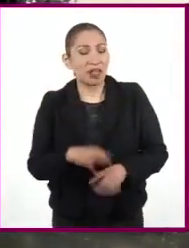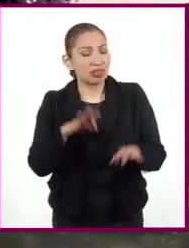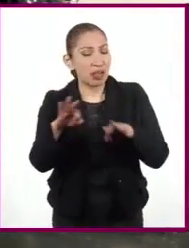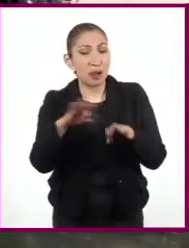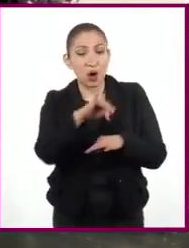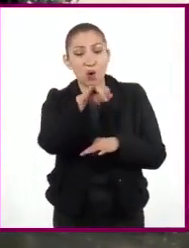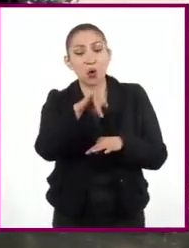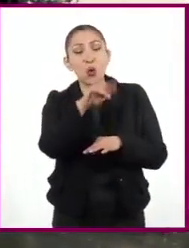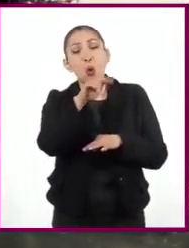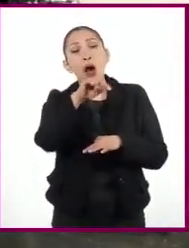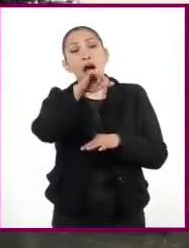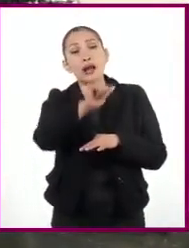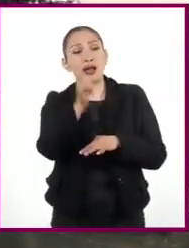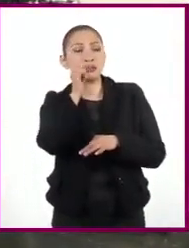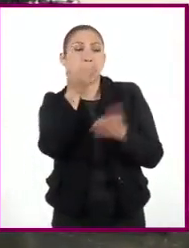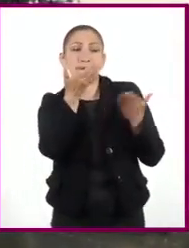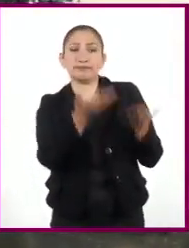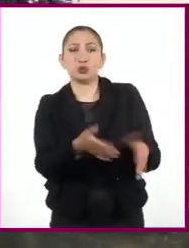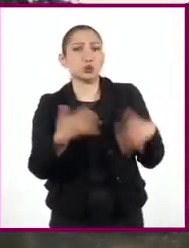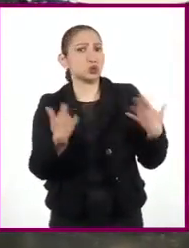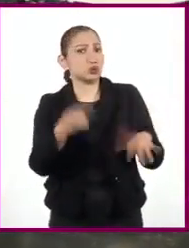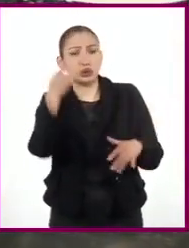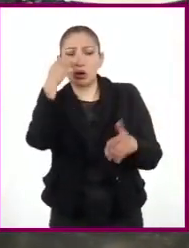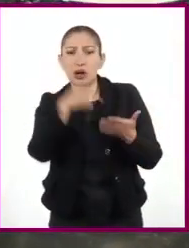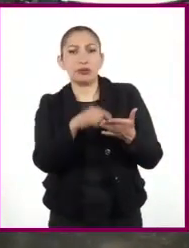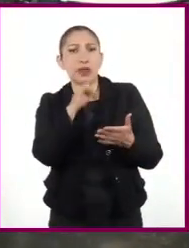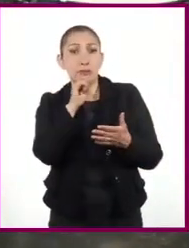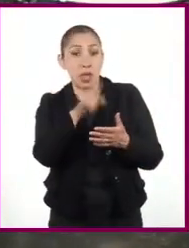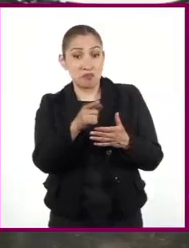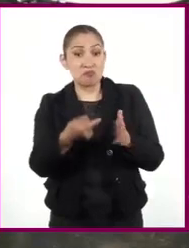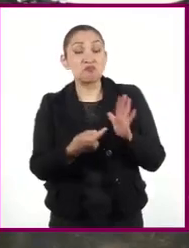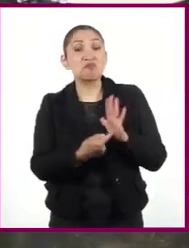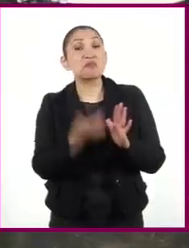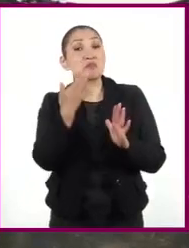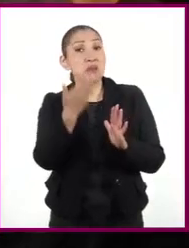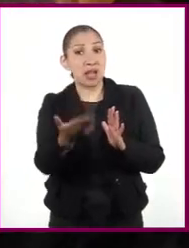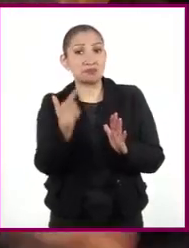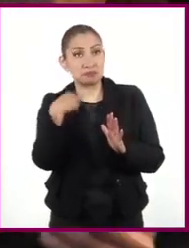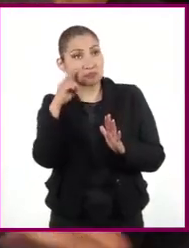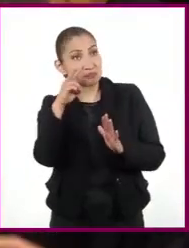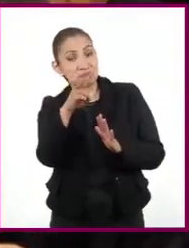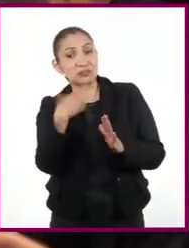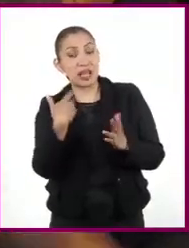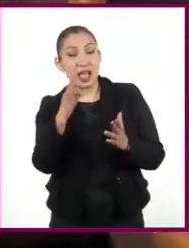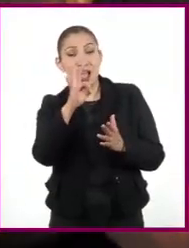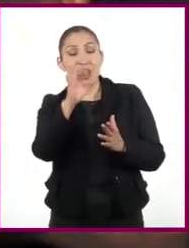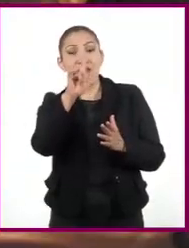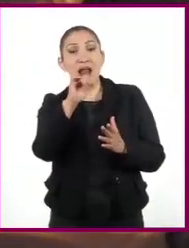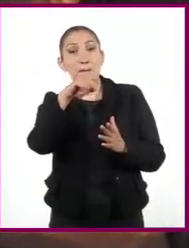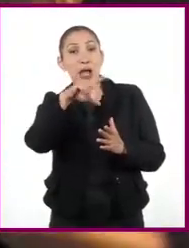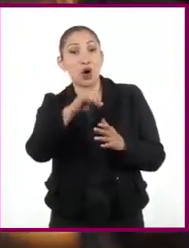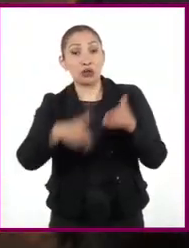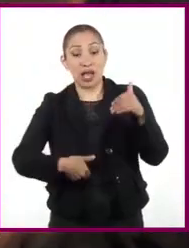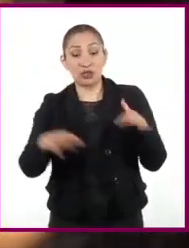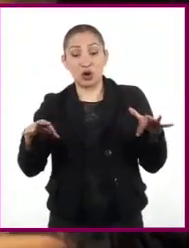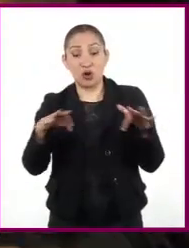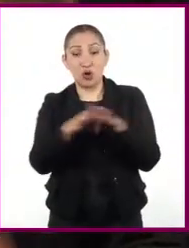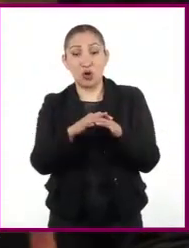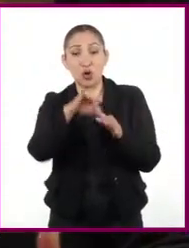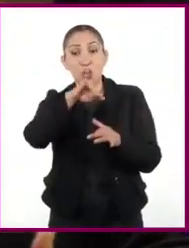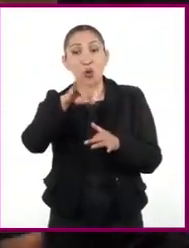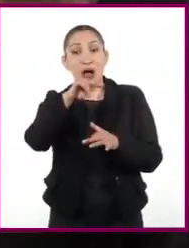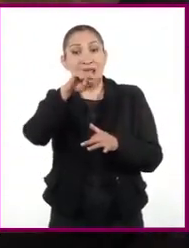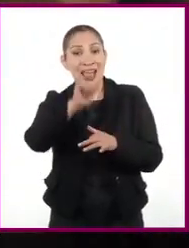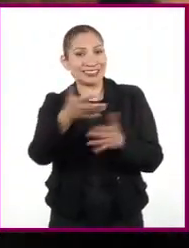el trabajo de Juana, pues para mí siempre ha sido, y me parece que ahora también va a estar muy bien casado, el flamenco con el teatro, por Juana.